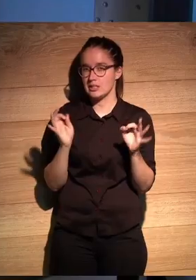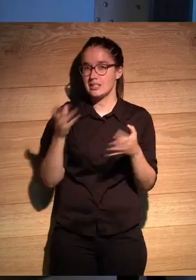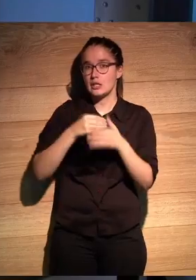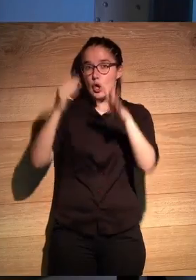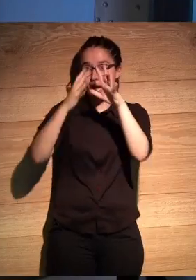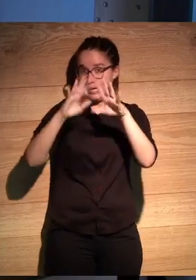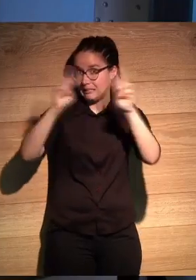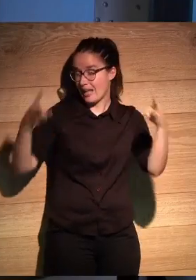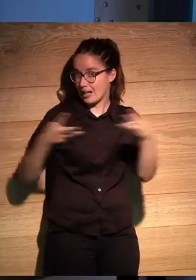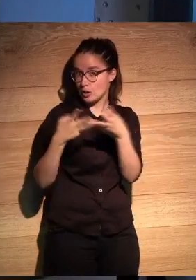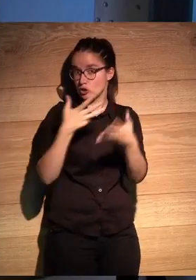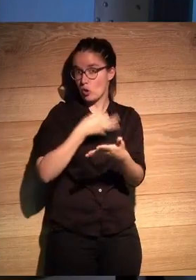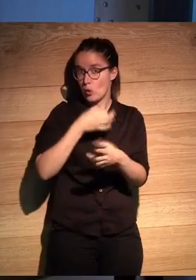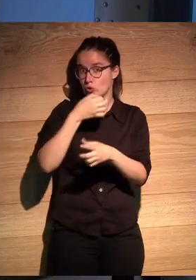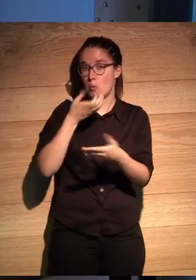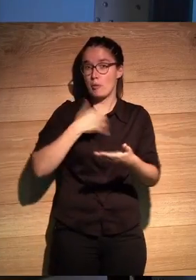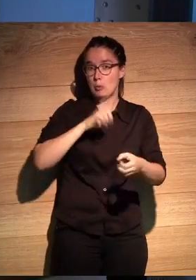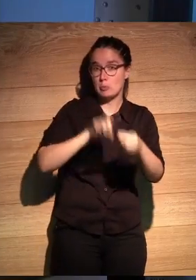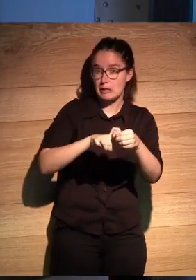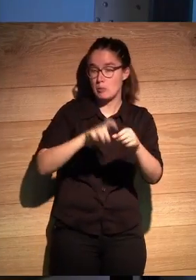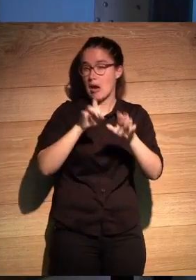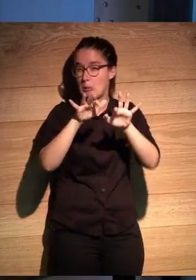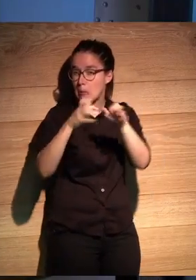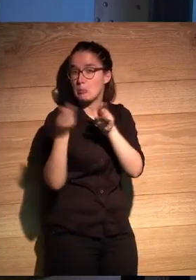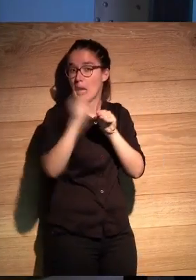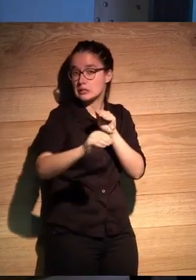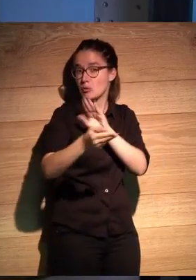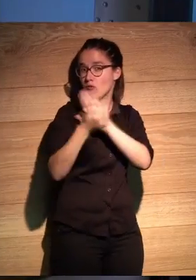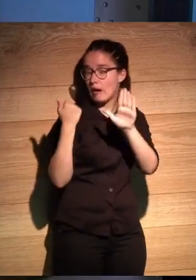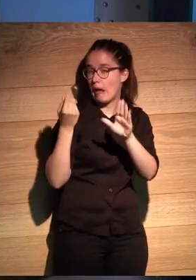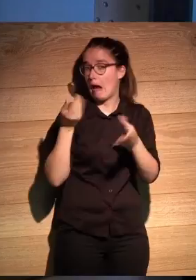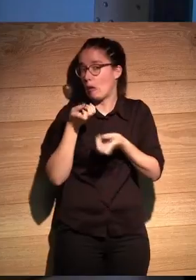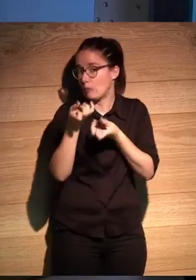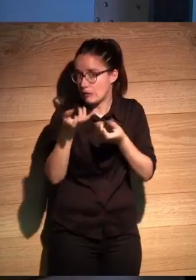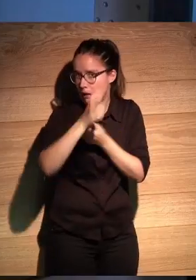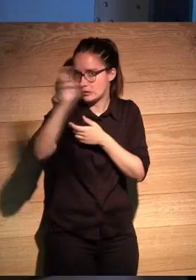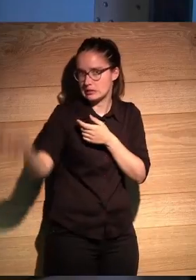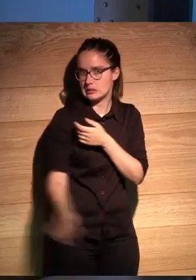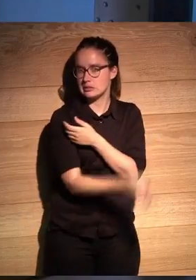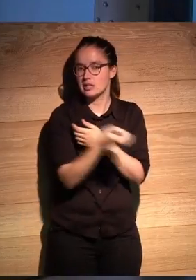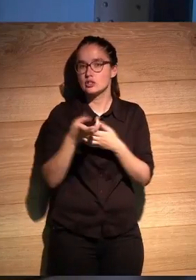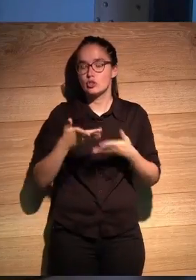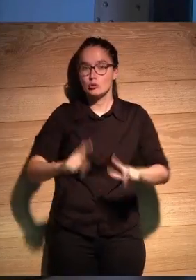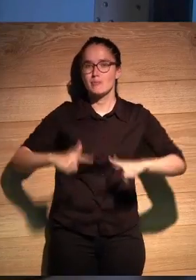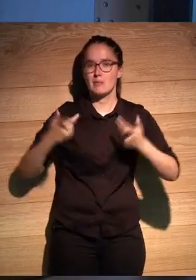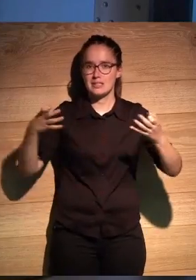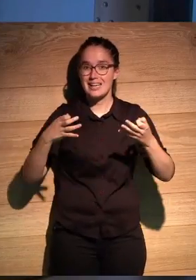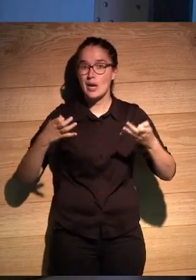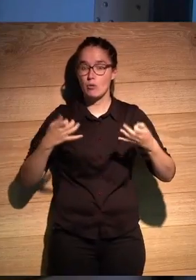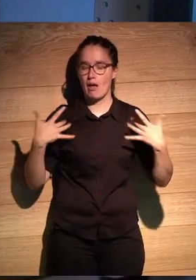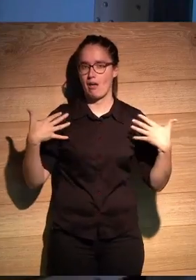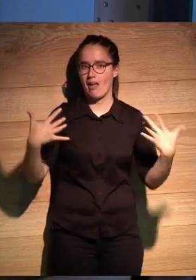la nube y que podíamos todo el mundo manipular y entrar y poner y quitar y comentar, etcétera. Exacto. Eso nos permitía una